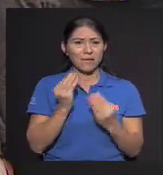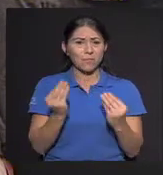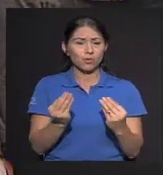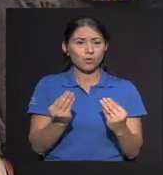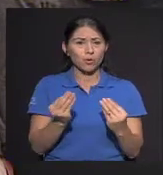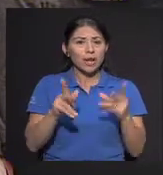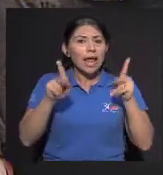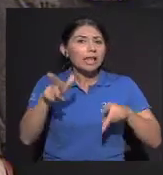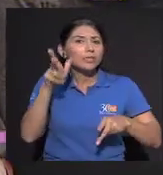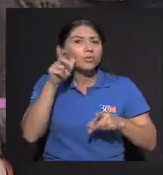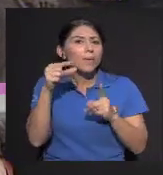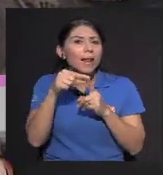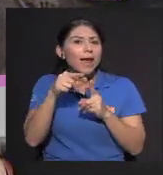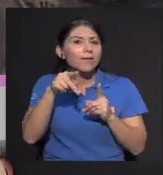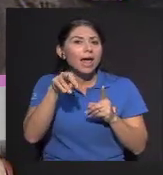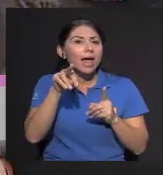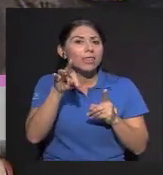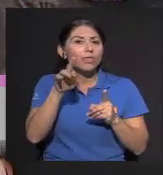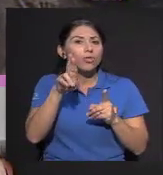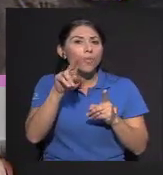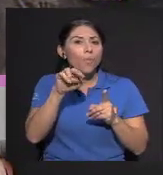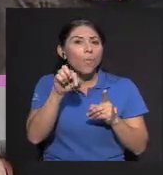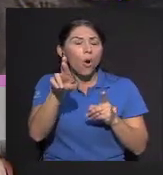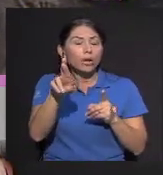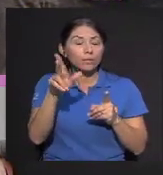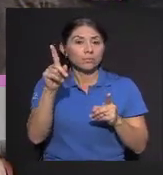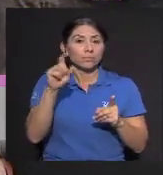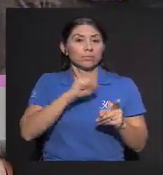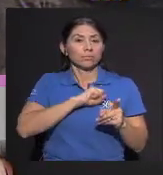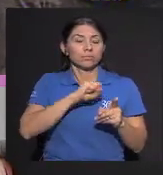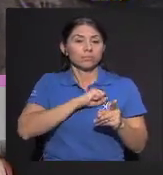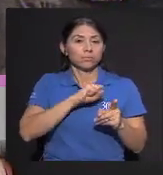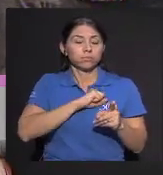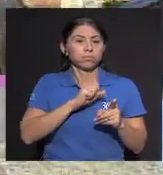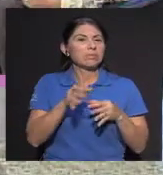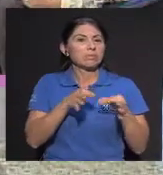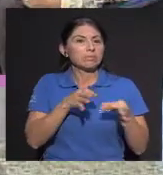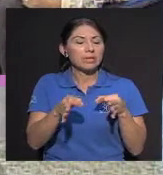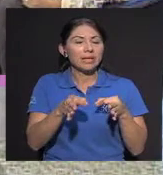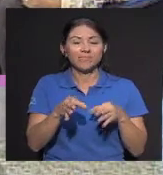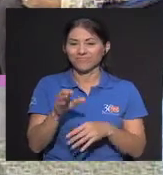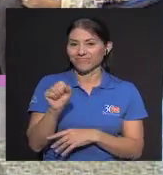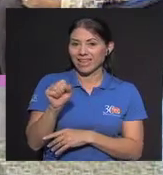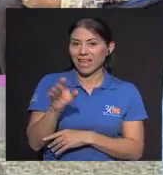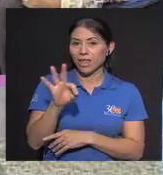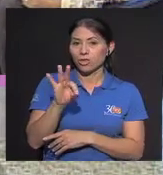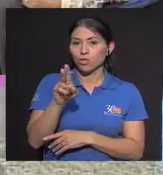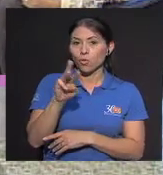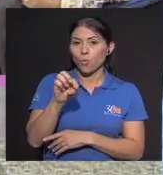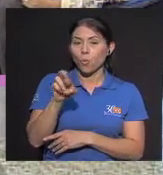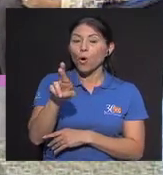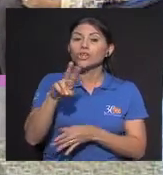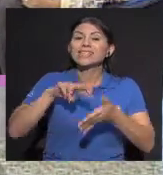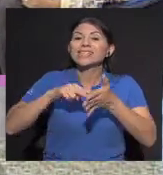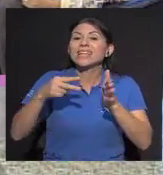asusta demasiado Cuando escucha tumor Tan solo la palabra tumor Sería importante que usted nos explique Sí Tumor significa masa Una Una